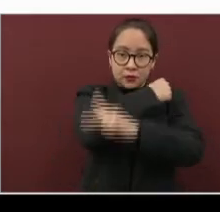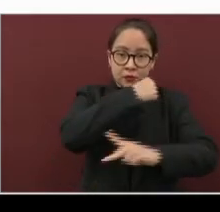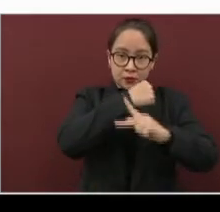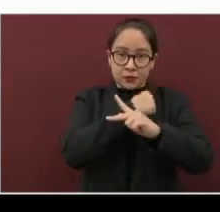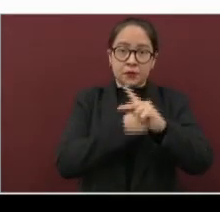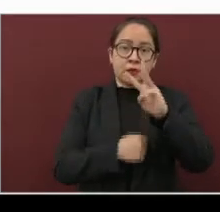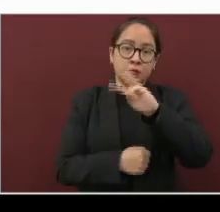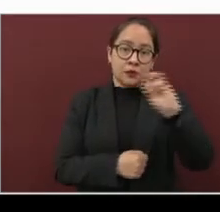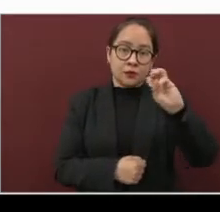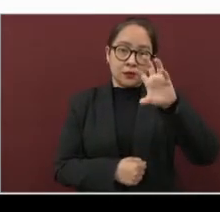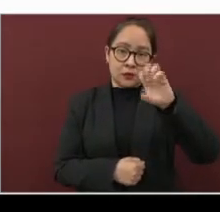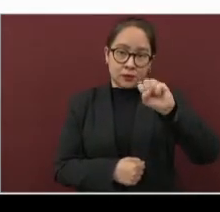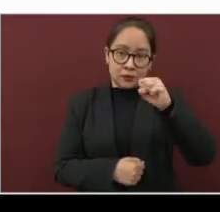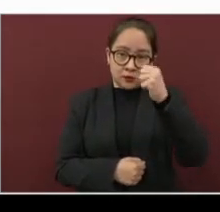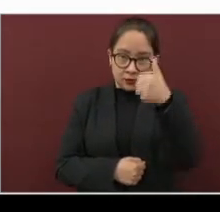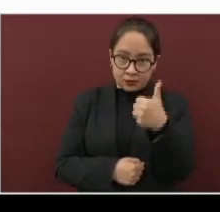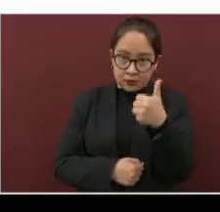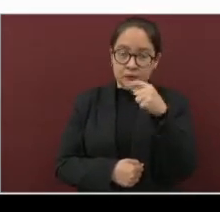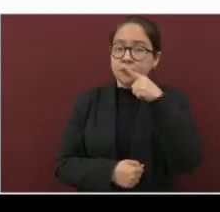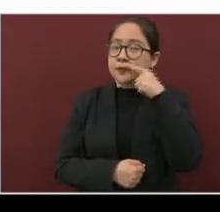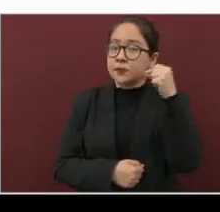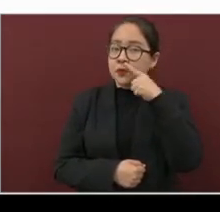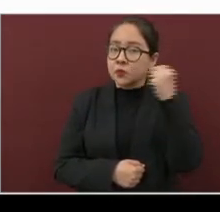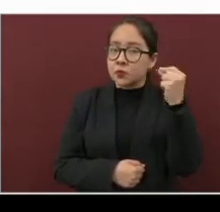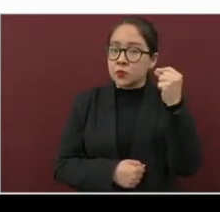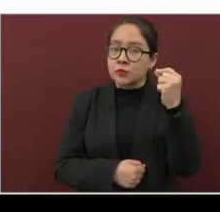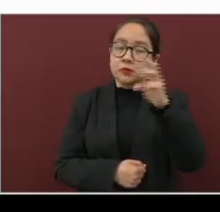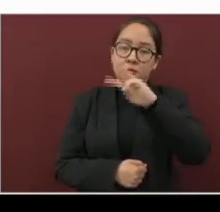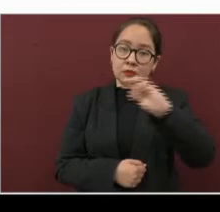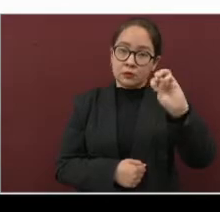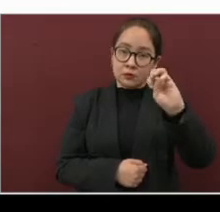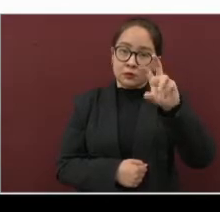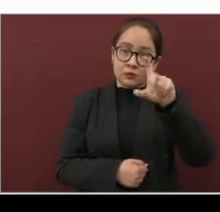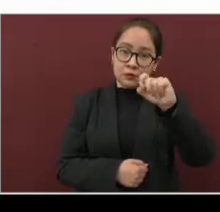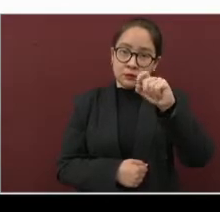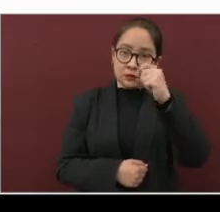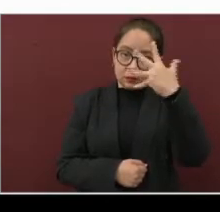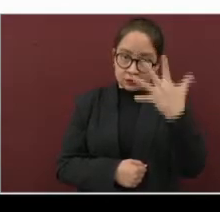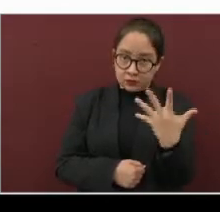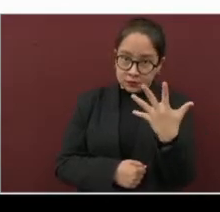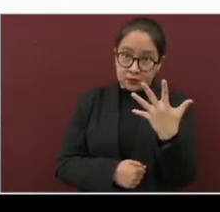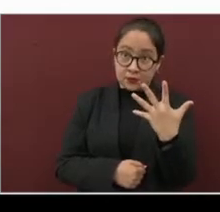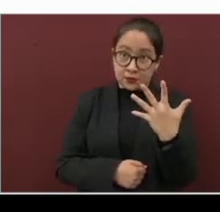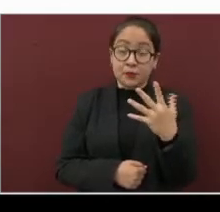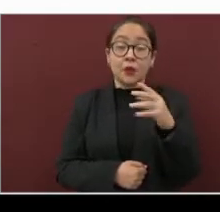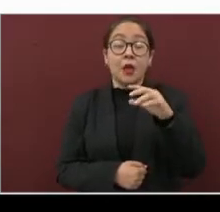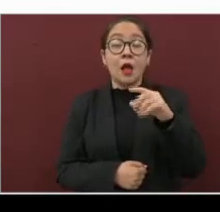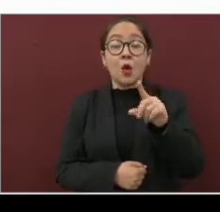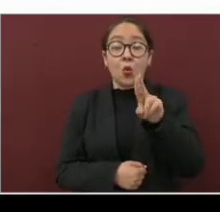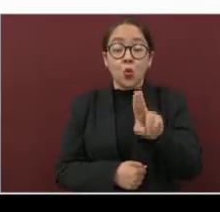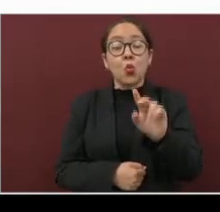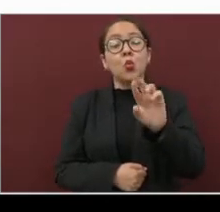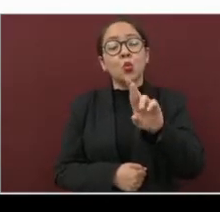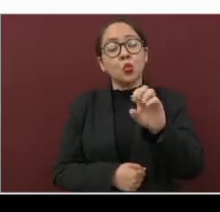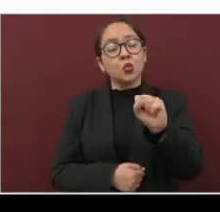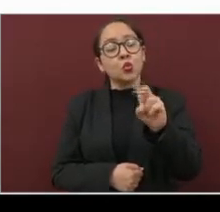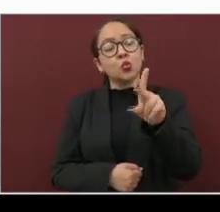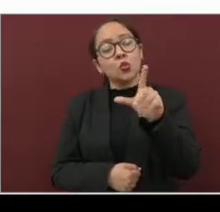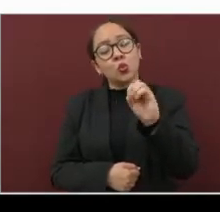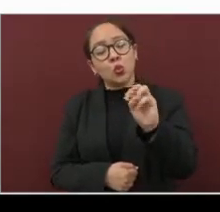366. Emiliano Zapata, 325. Ahora Úrsulo Galván,